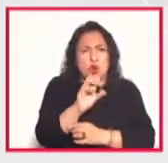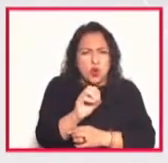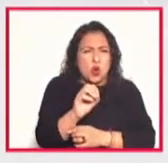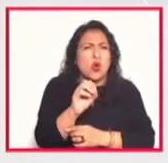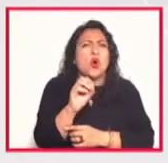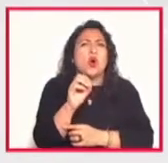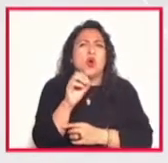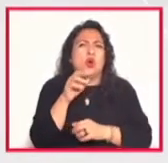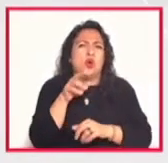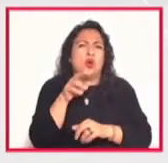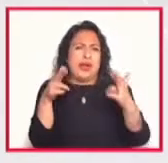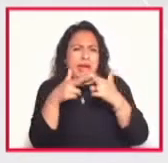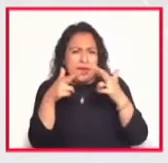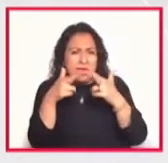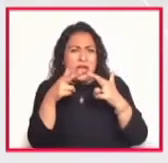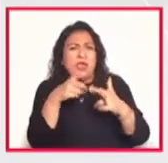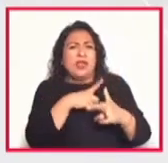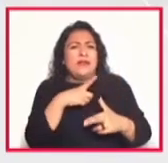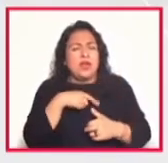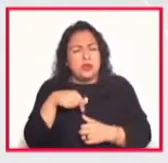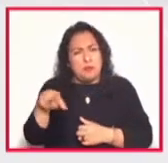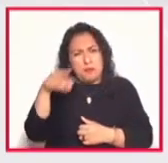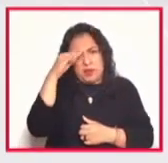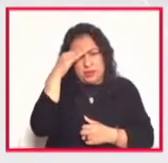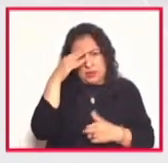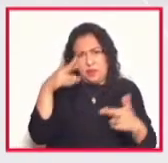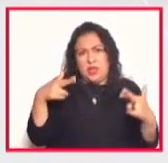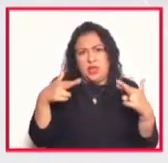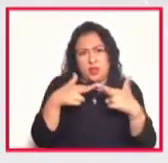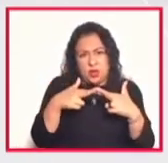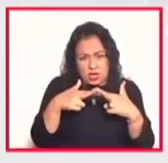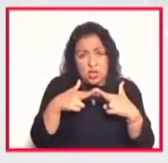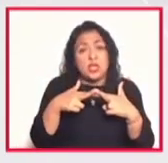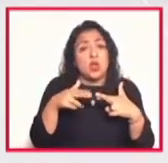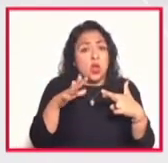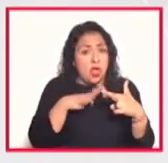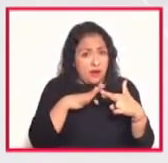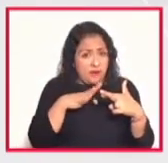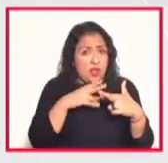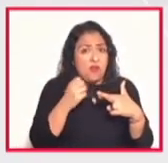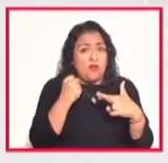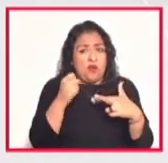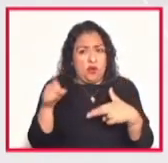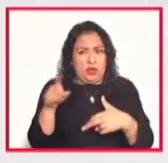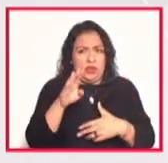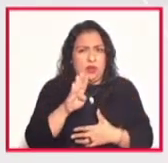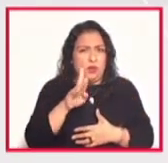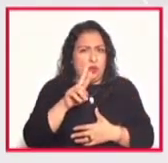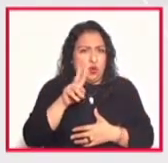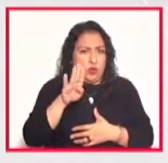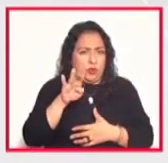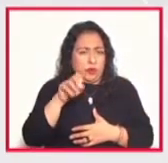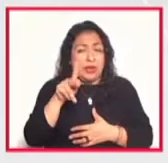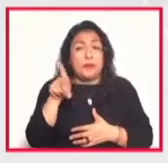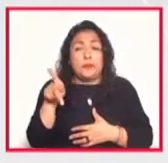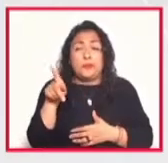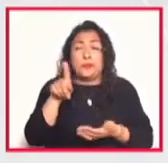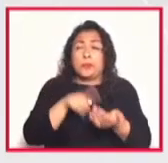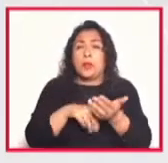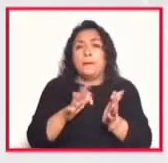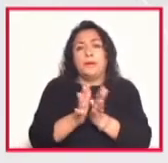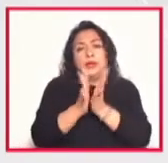religioso debido a sus convicciones religiosas que tenía Dave Brubeck entonces él incursionó